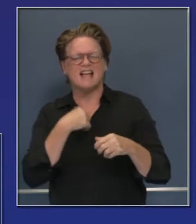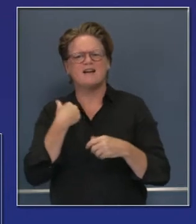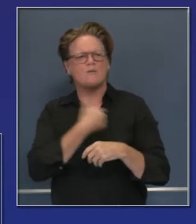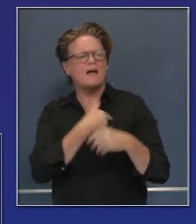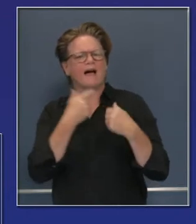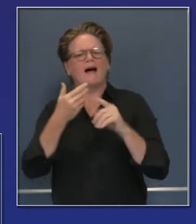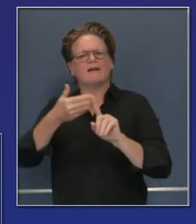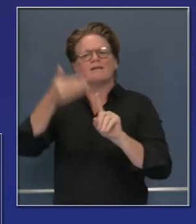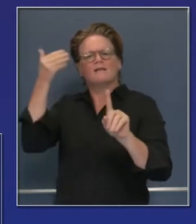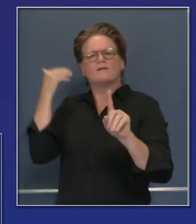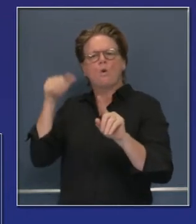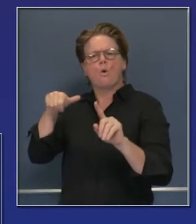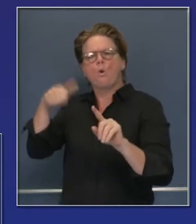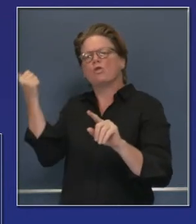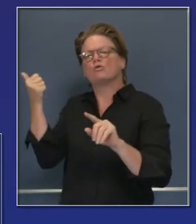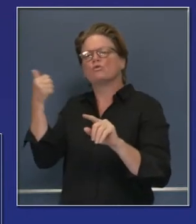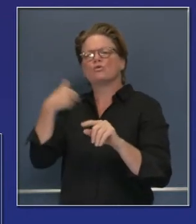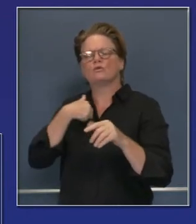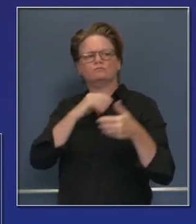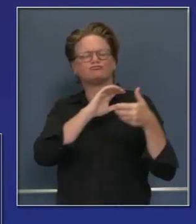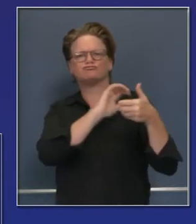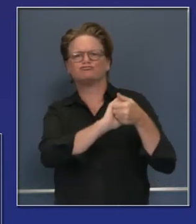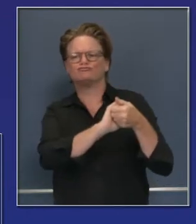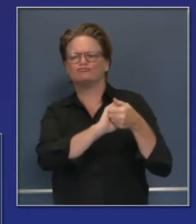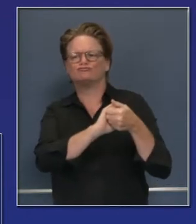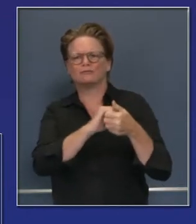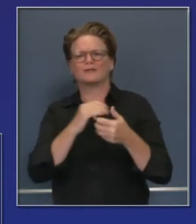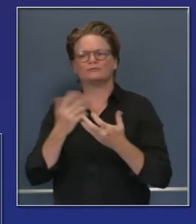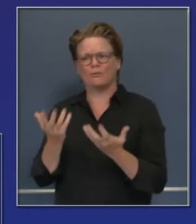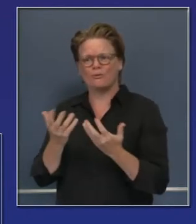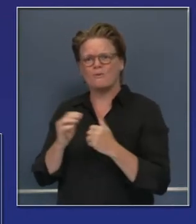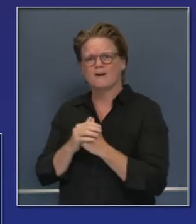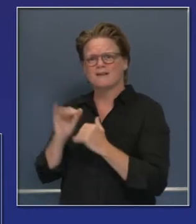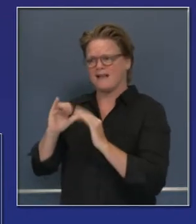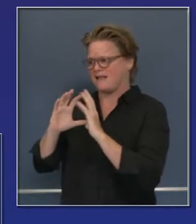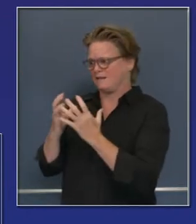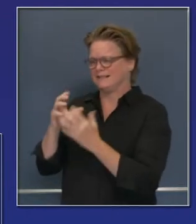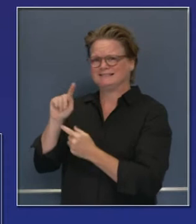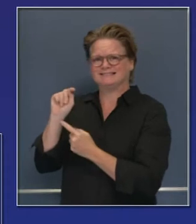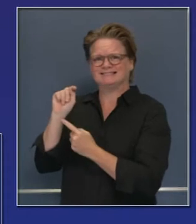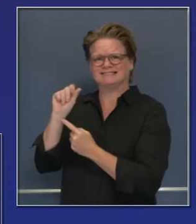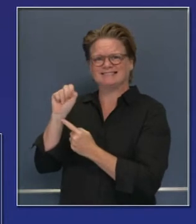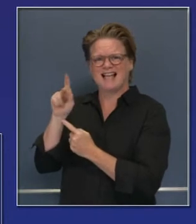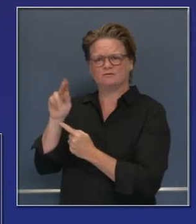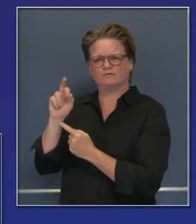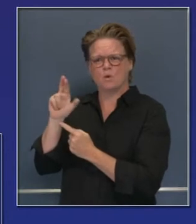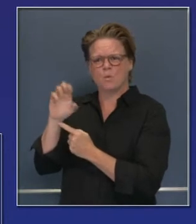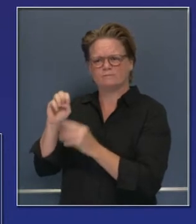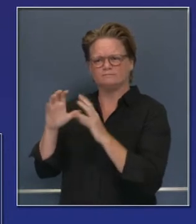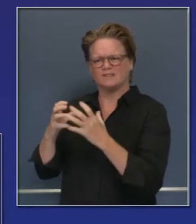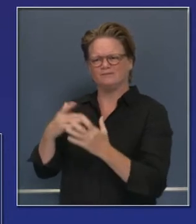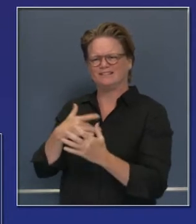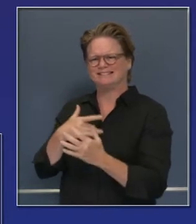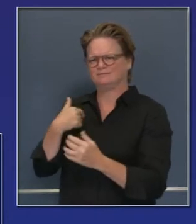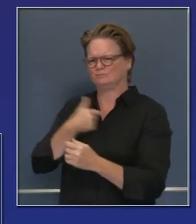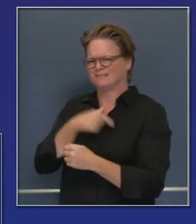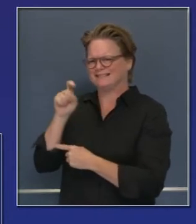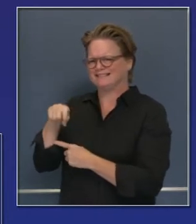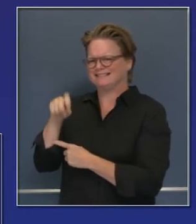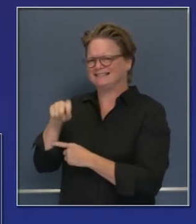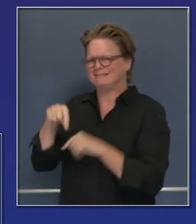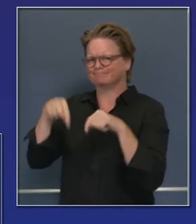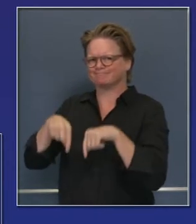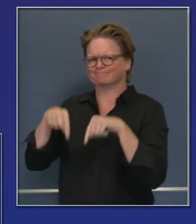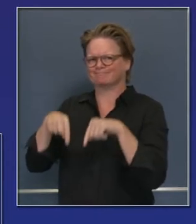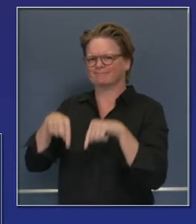mercado hoy en día, gracias al trabajo del equipo de trabajo conjunto de pruebas COVID, en